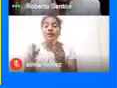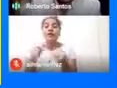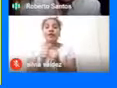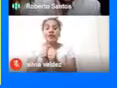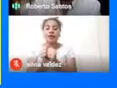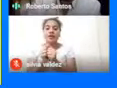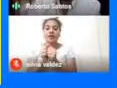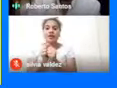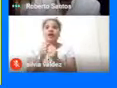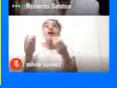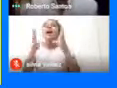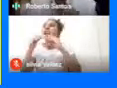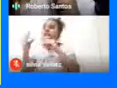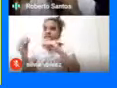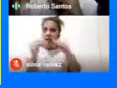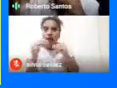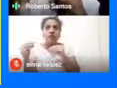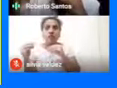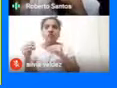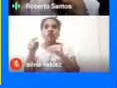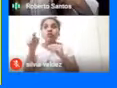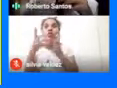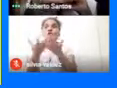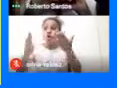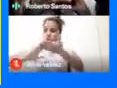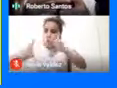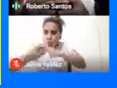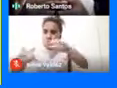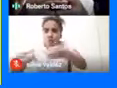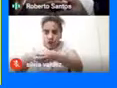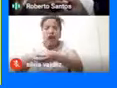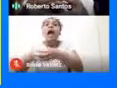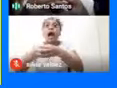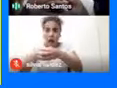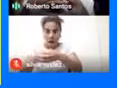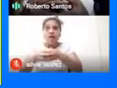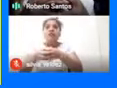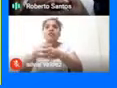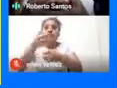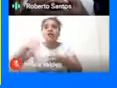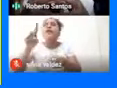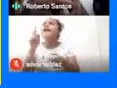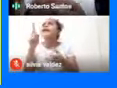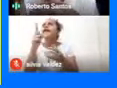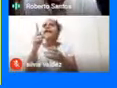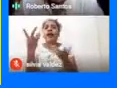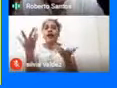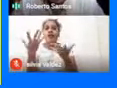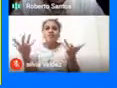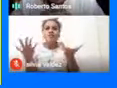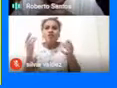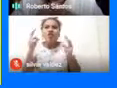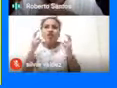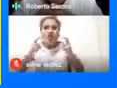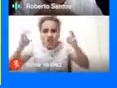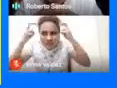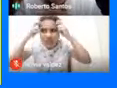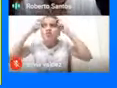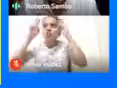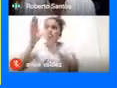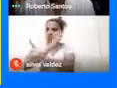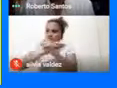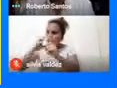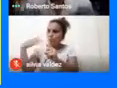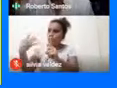Está hablando De unas comunidades De un De una De un Del conocimiento De la cultura